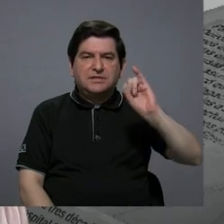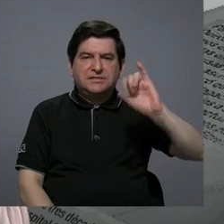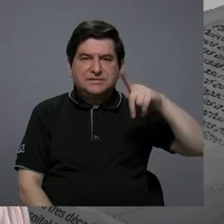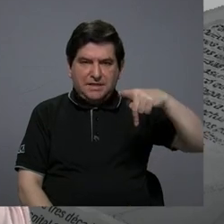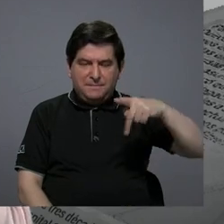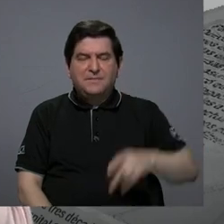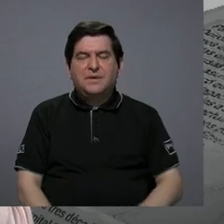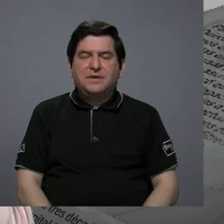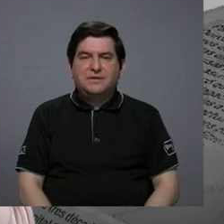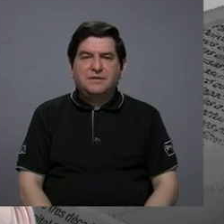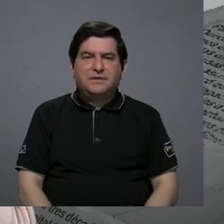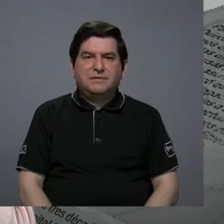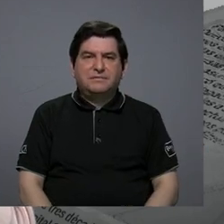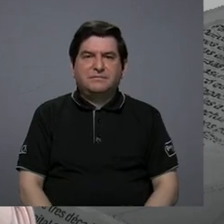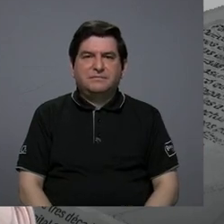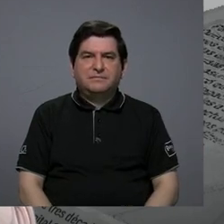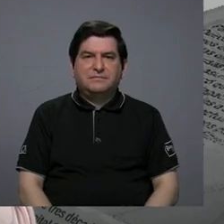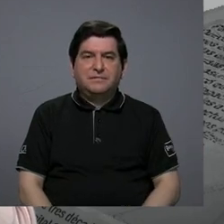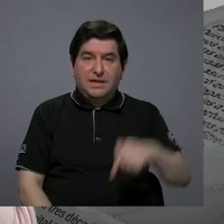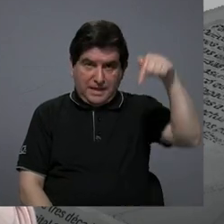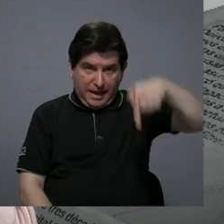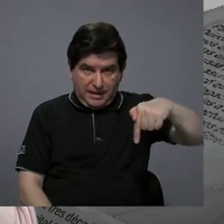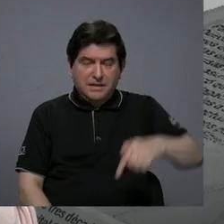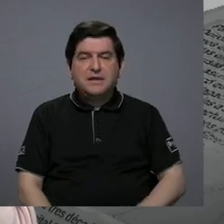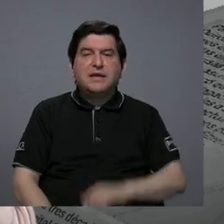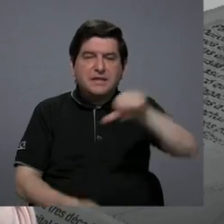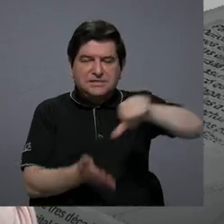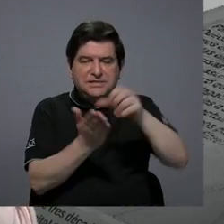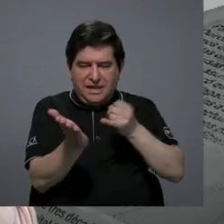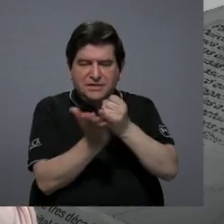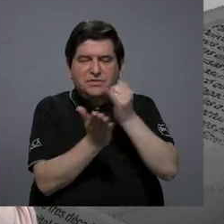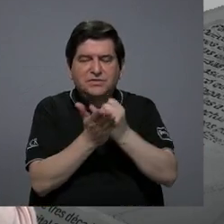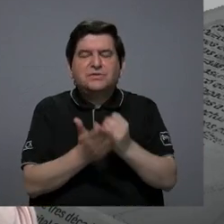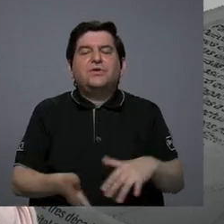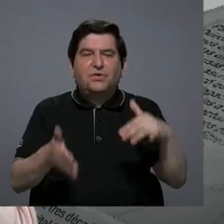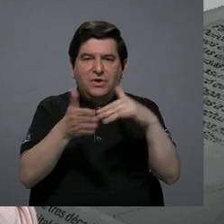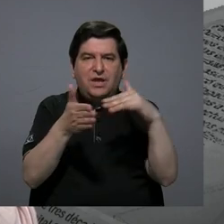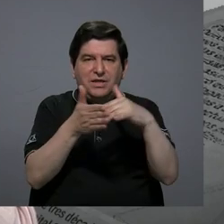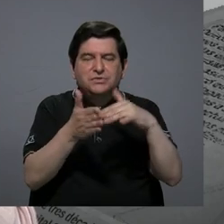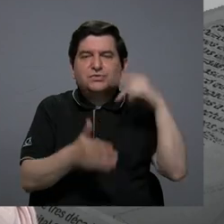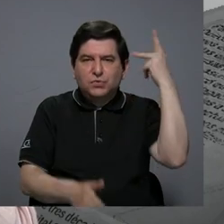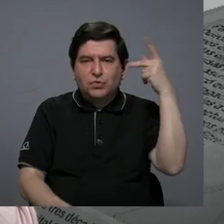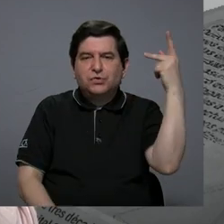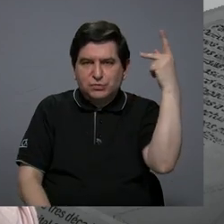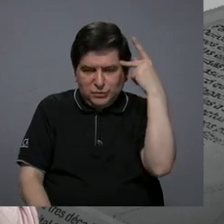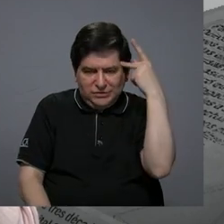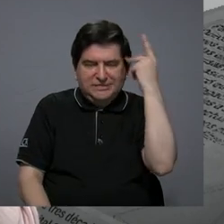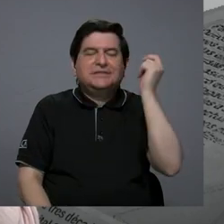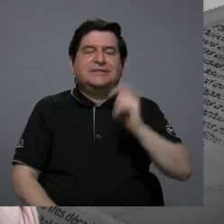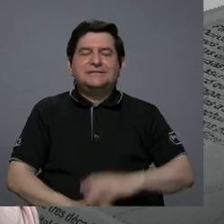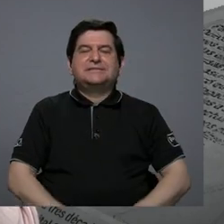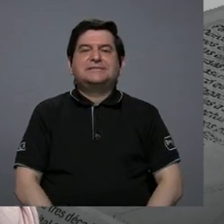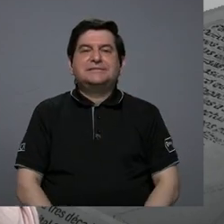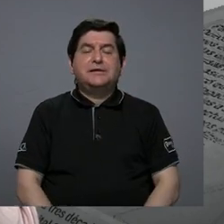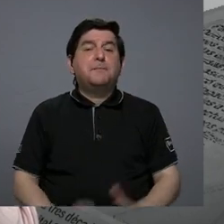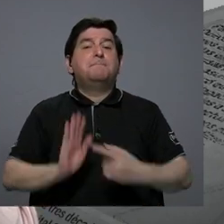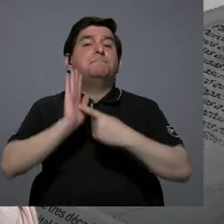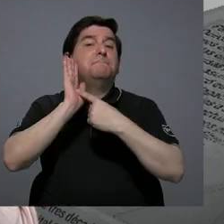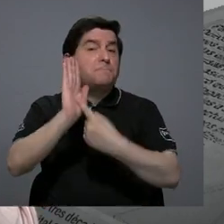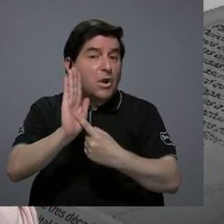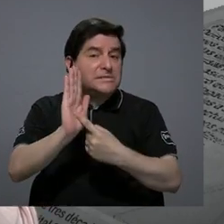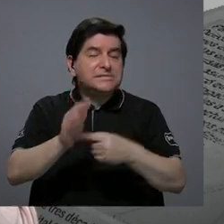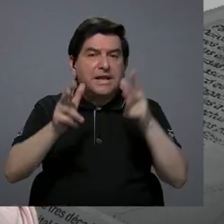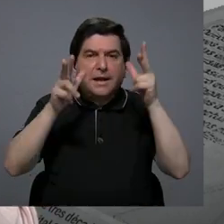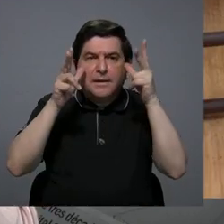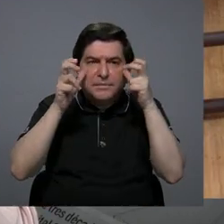CIEP de aquí el Centro Investigaciones de la Escuela de Ciencias Políticas señala que la